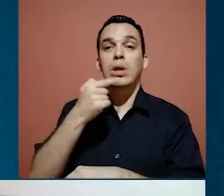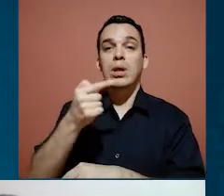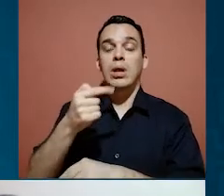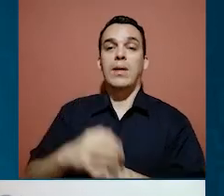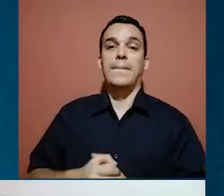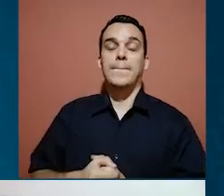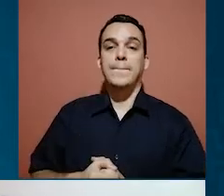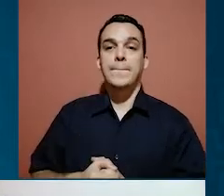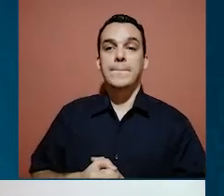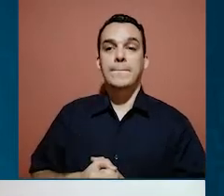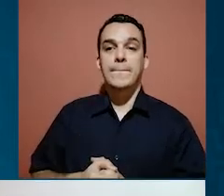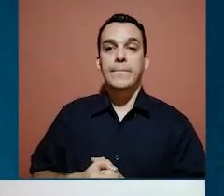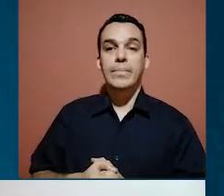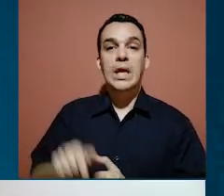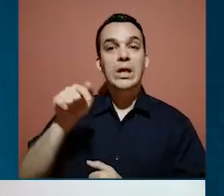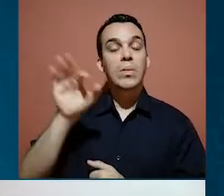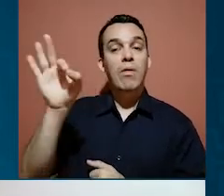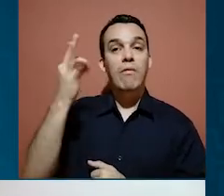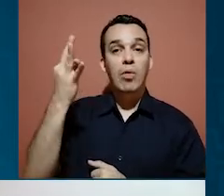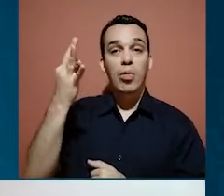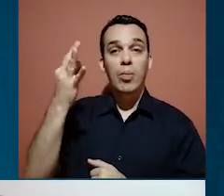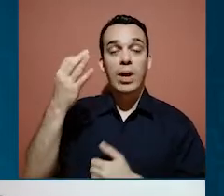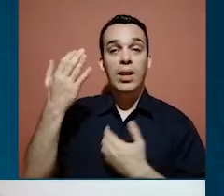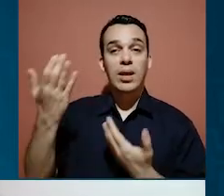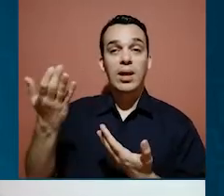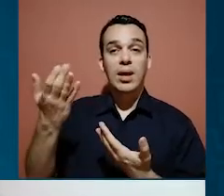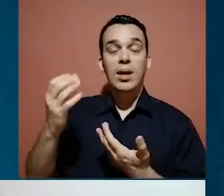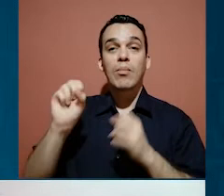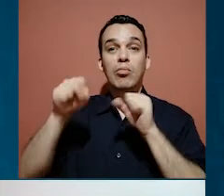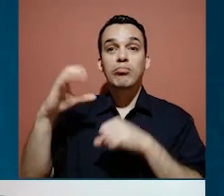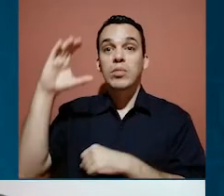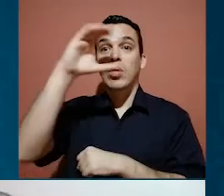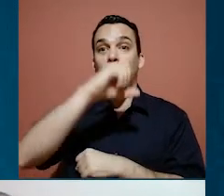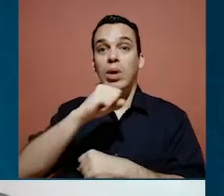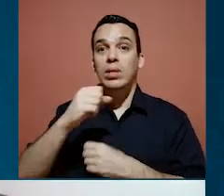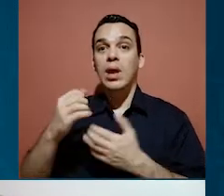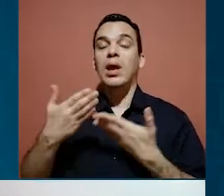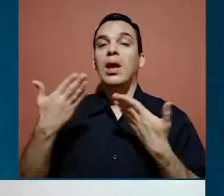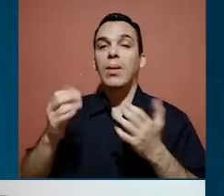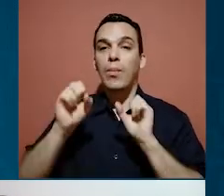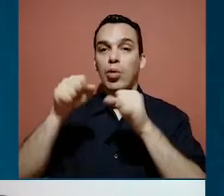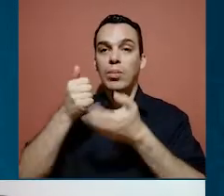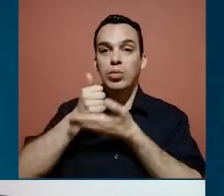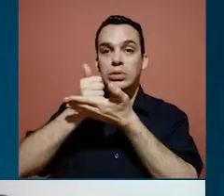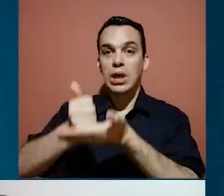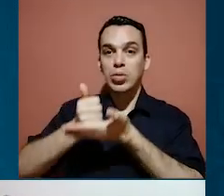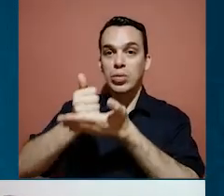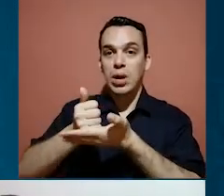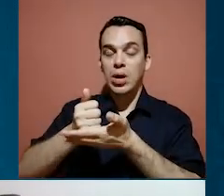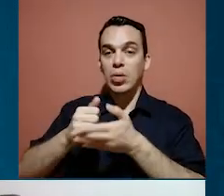anteriormente, ¿verdad? Es una manera de podernos dar cuenta en qué podemos